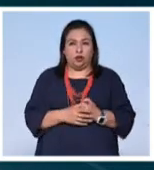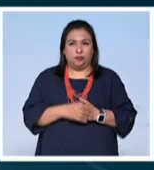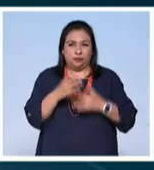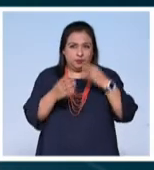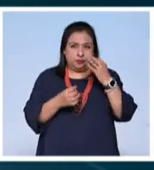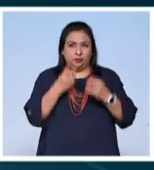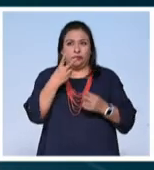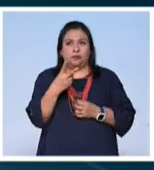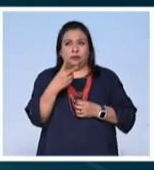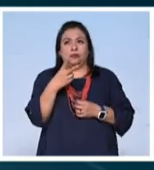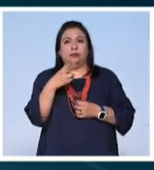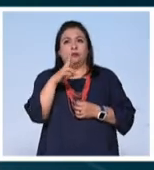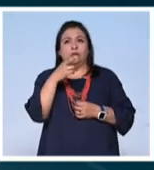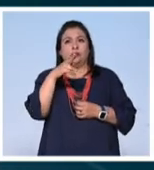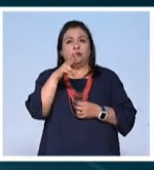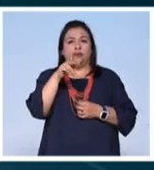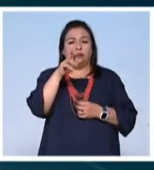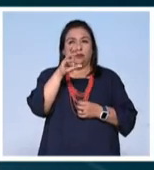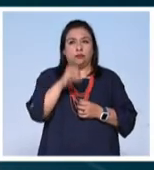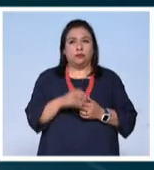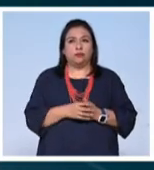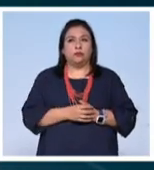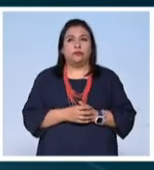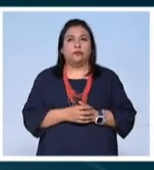Noticias 22 Rodrigo Peredo